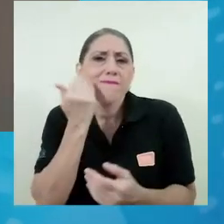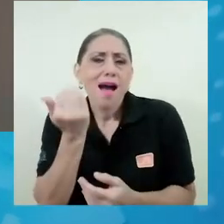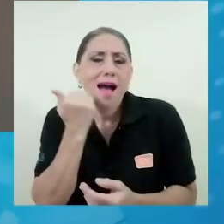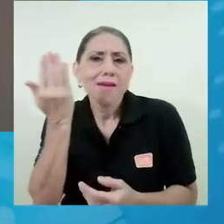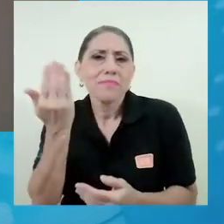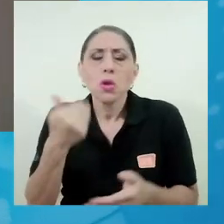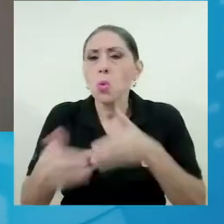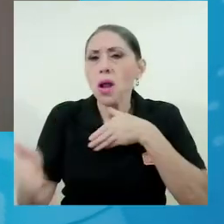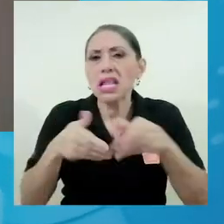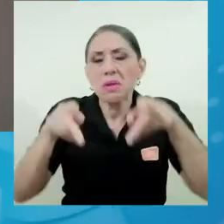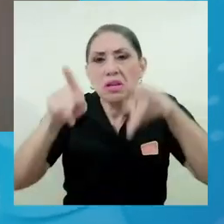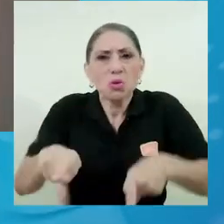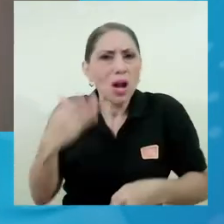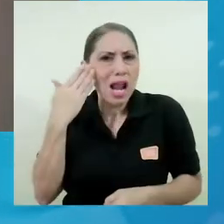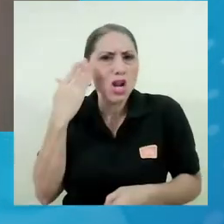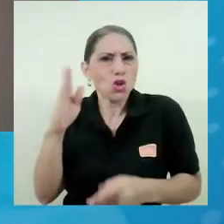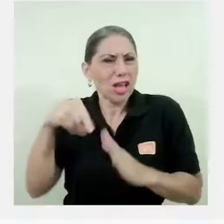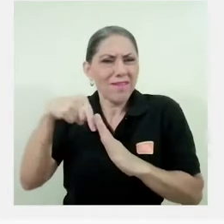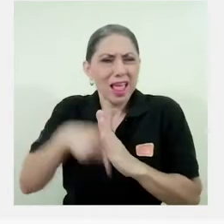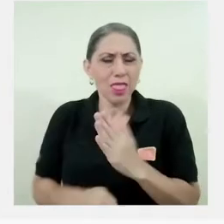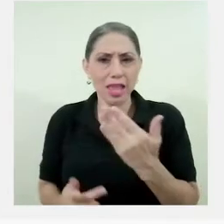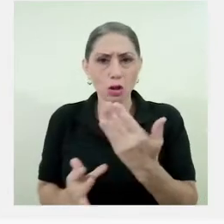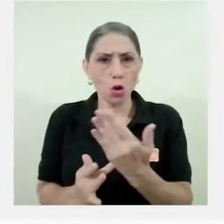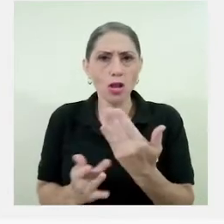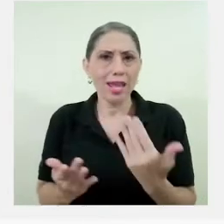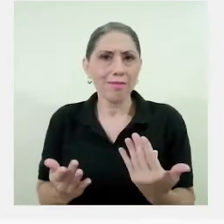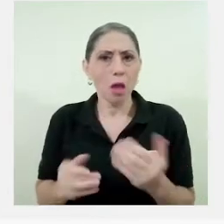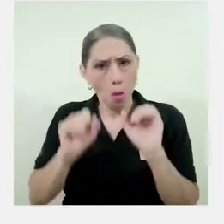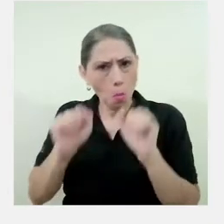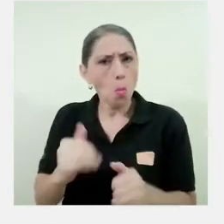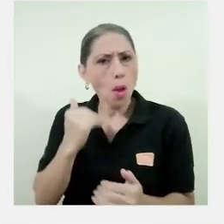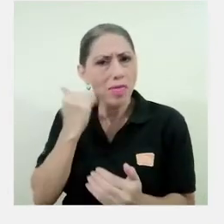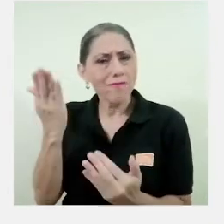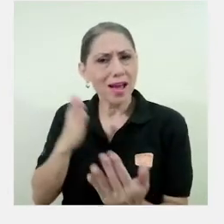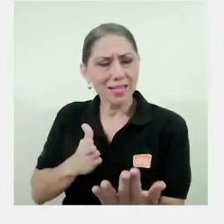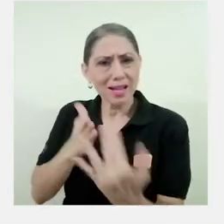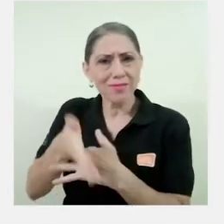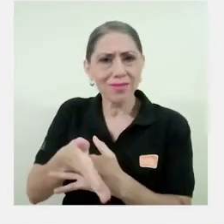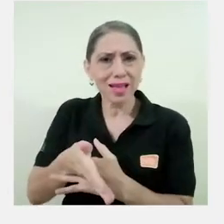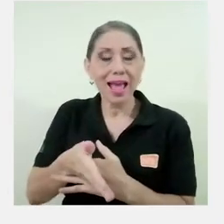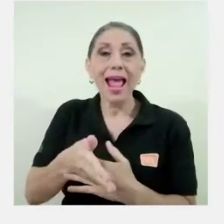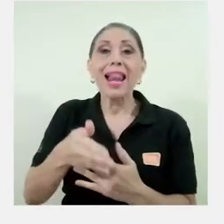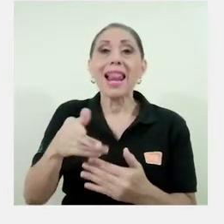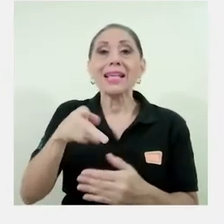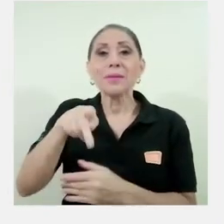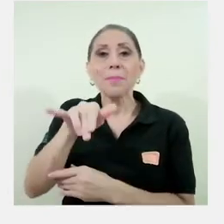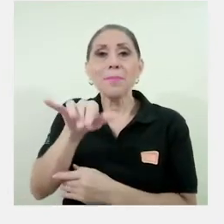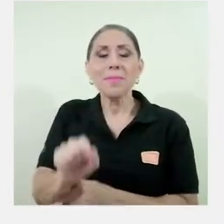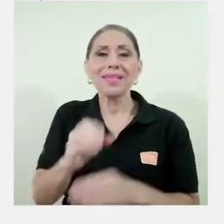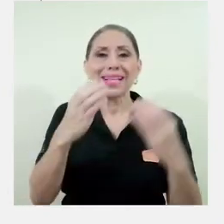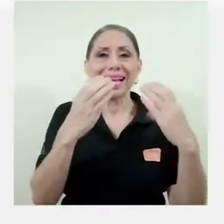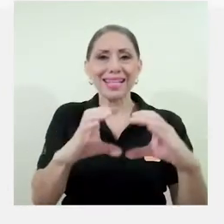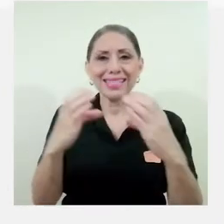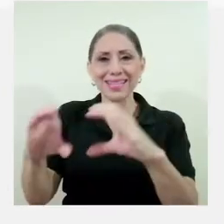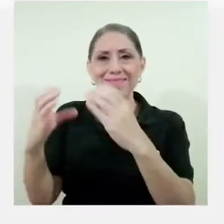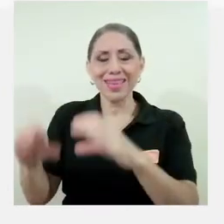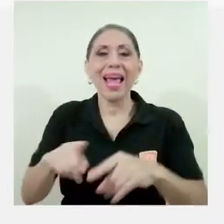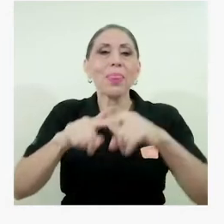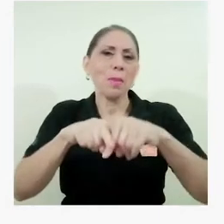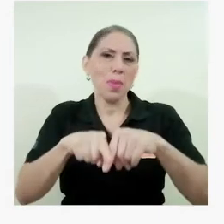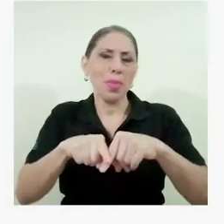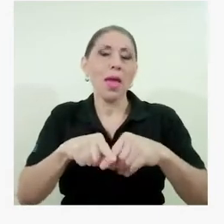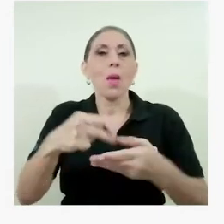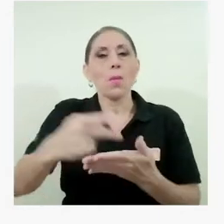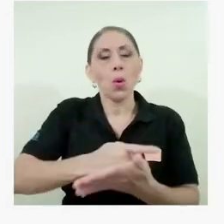mucho conocimiento en cuanto a tecnología. Las pymes son clasificadas de acuerdo a provincia, de acuerdo a cantón y también de